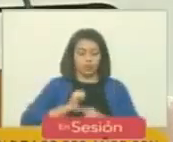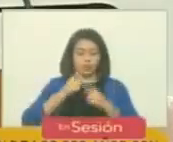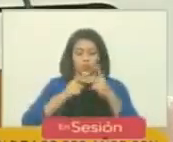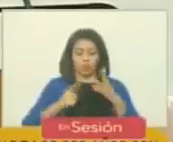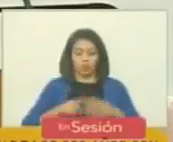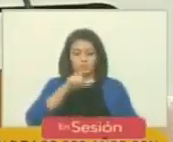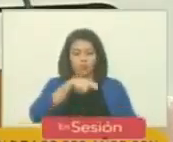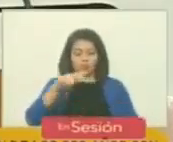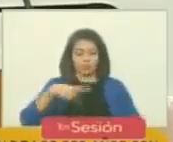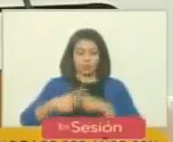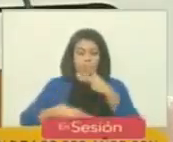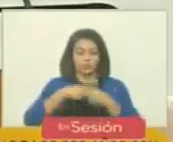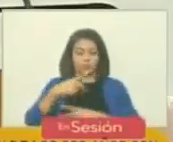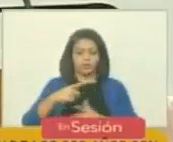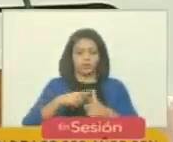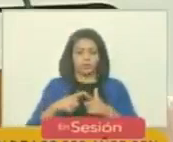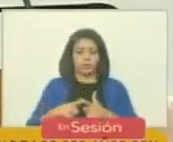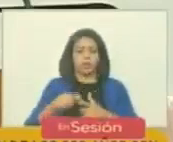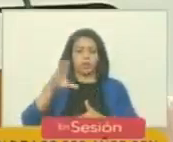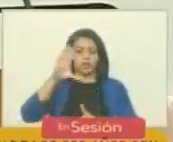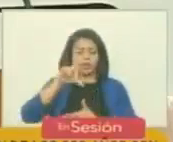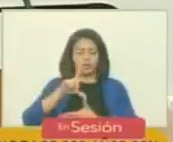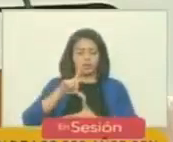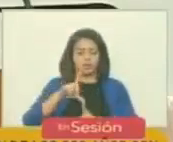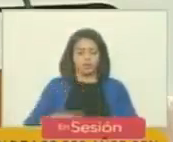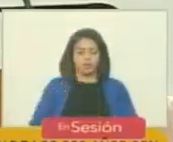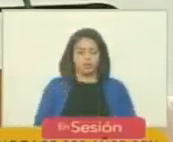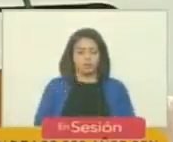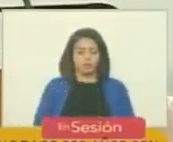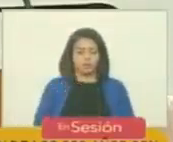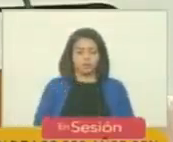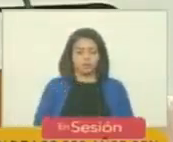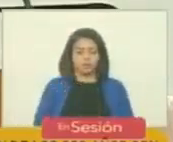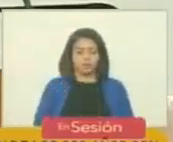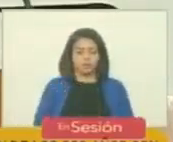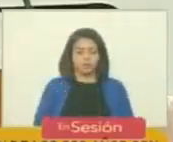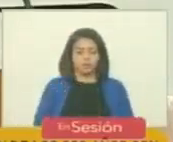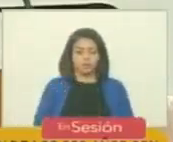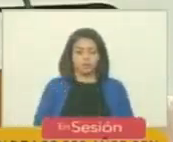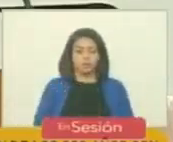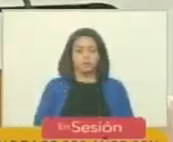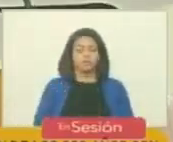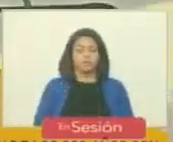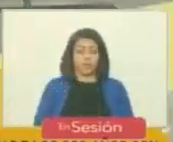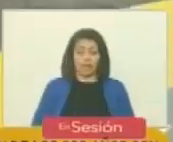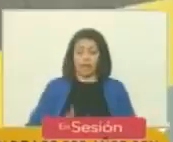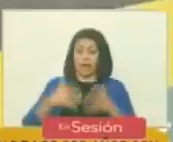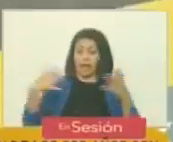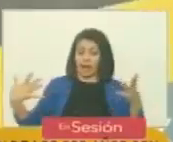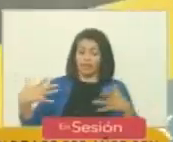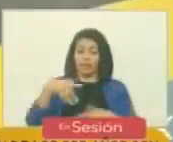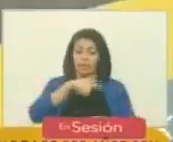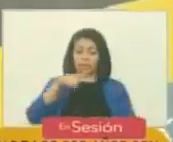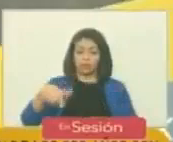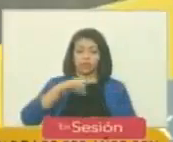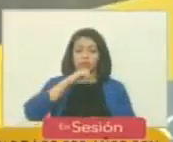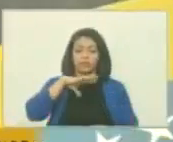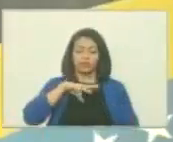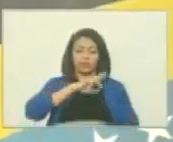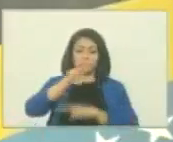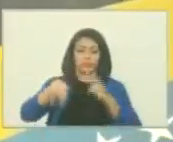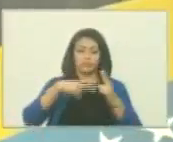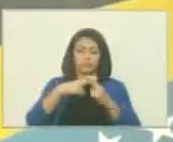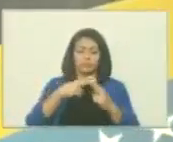figura que haya producido la América Latina. se encuentra entre los grandes próceres de la historia universal.